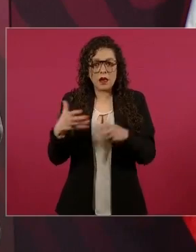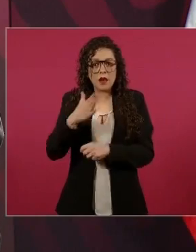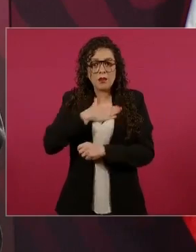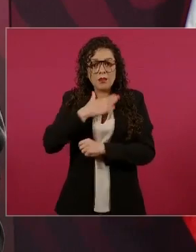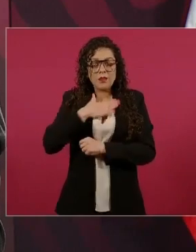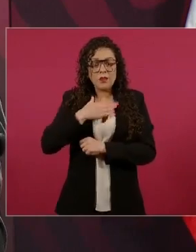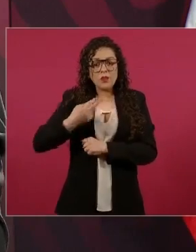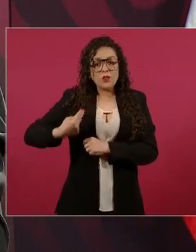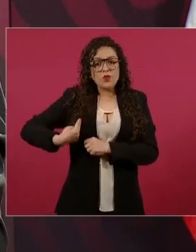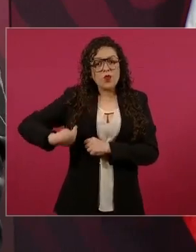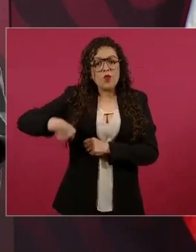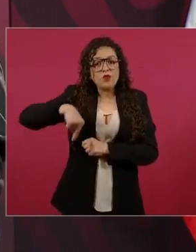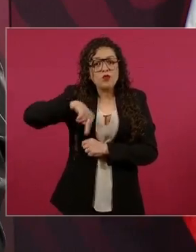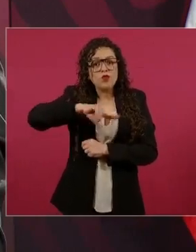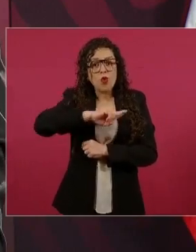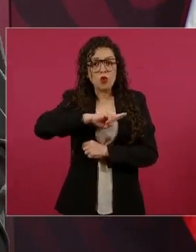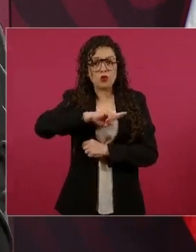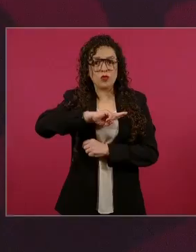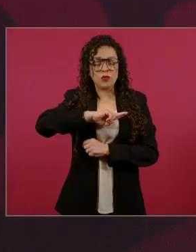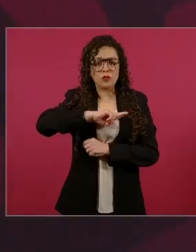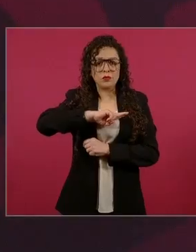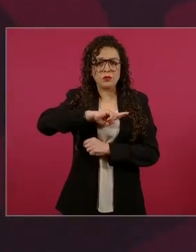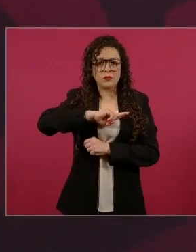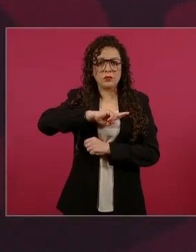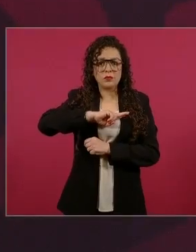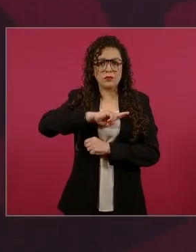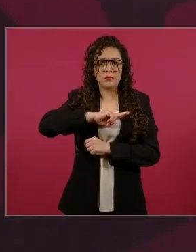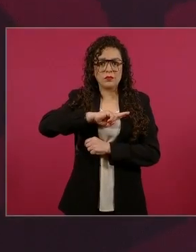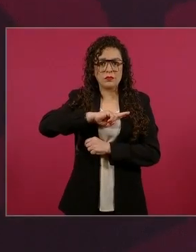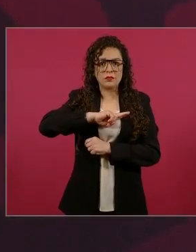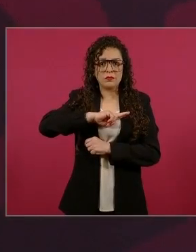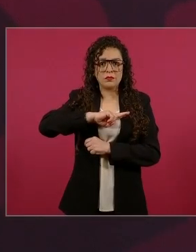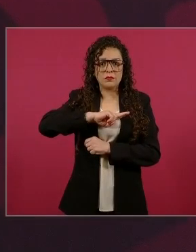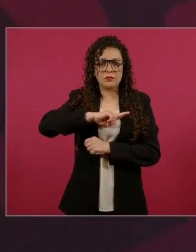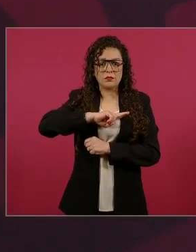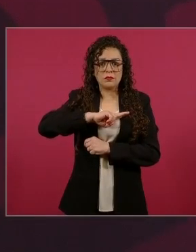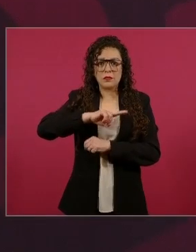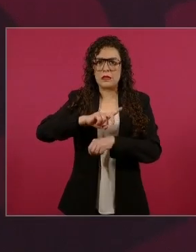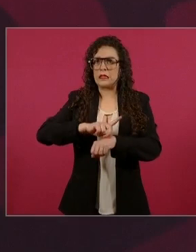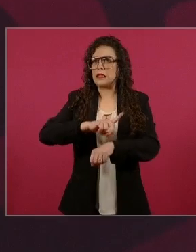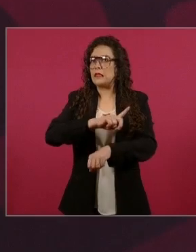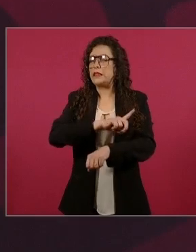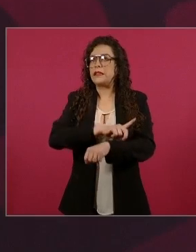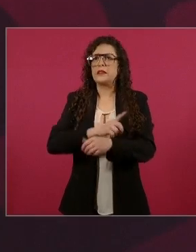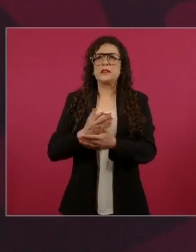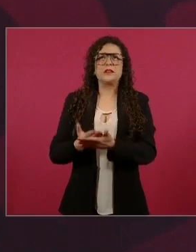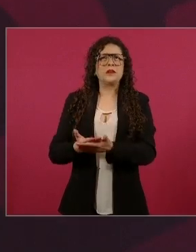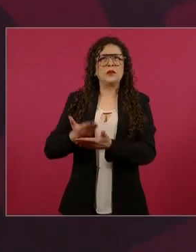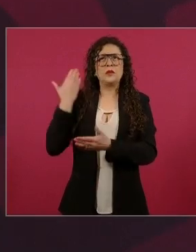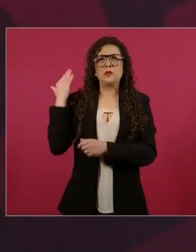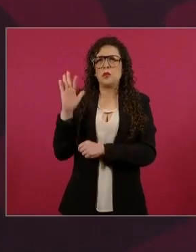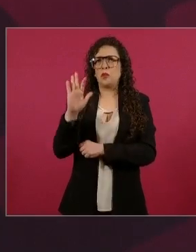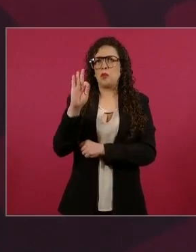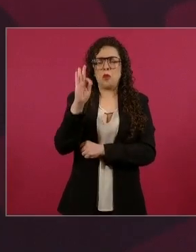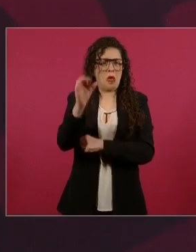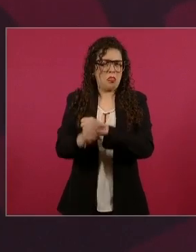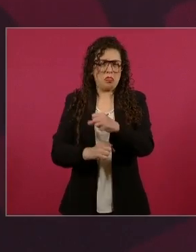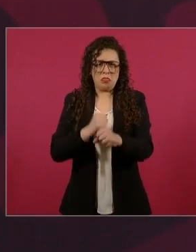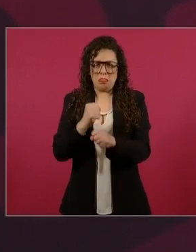nos impusieron como sucedía desde hace 40 años,